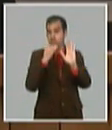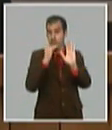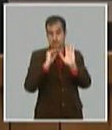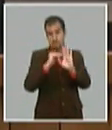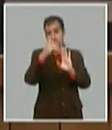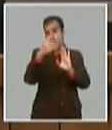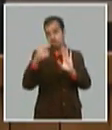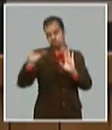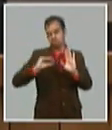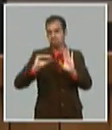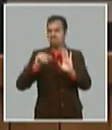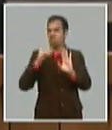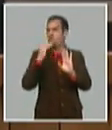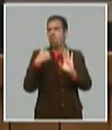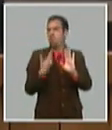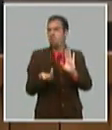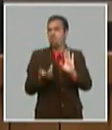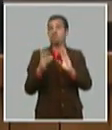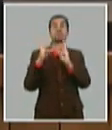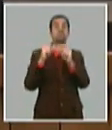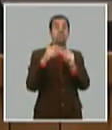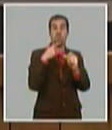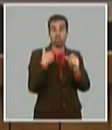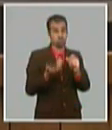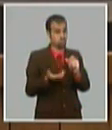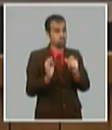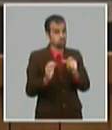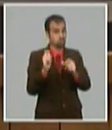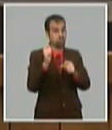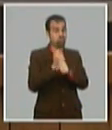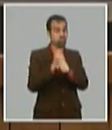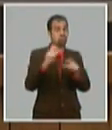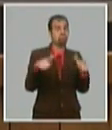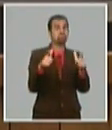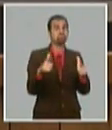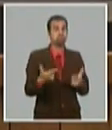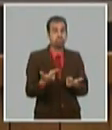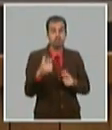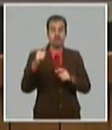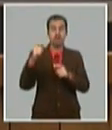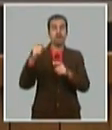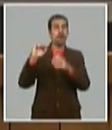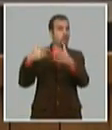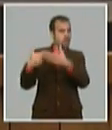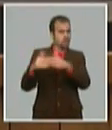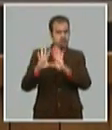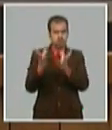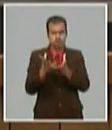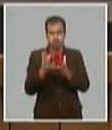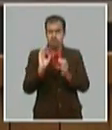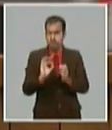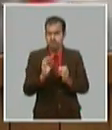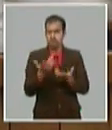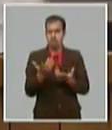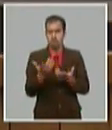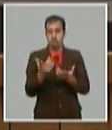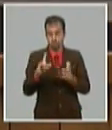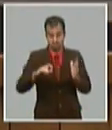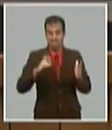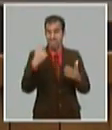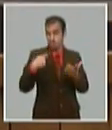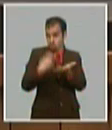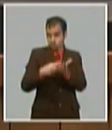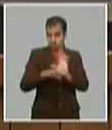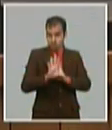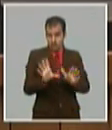escala que cuál es su fuente el resultado la utilidad de la empresa después de contar los compromisos que tiene con el fisco y que tiene con